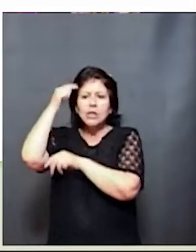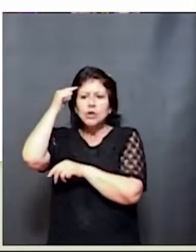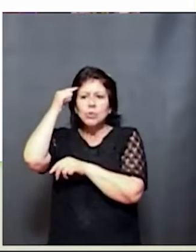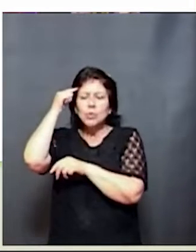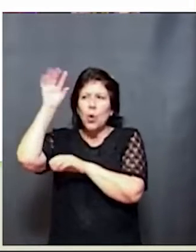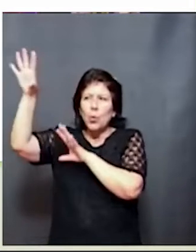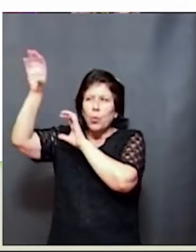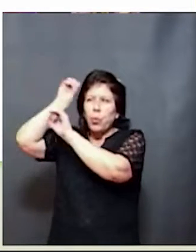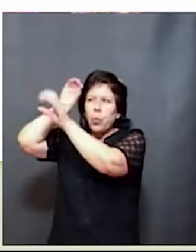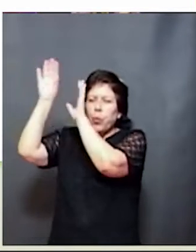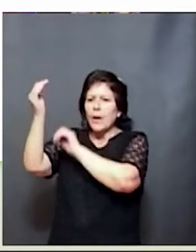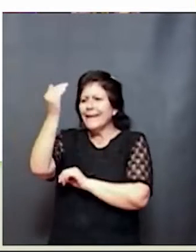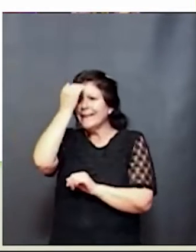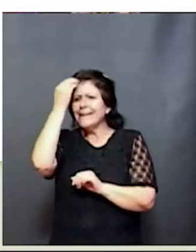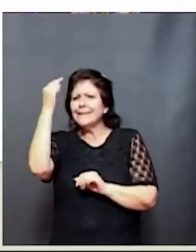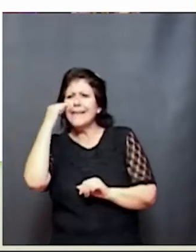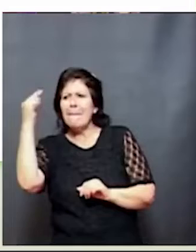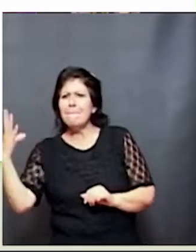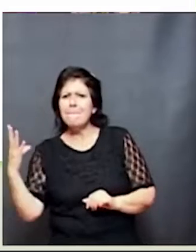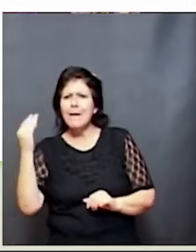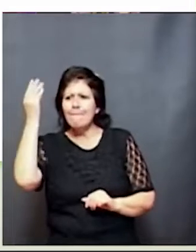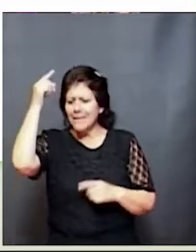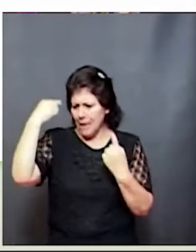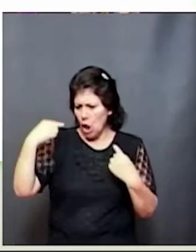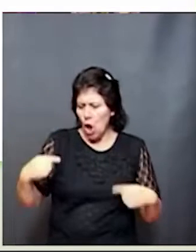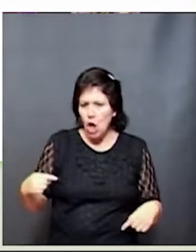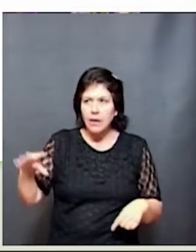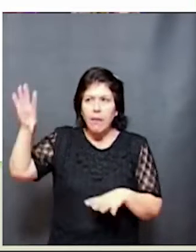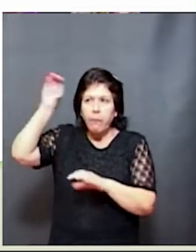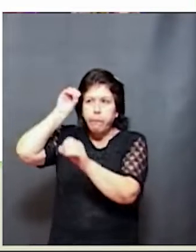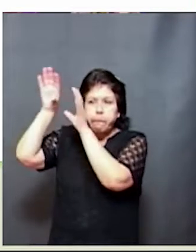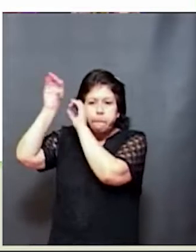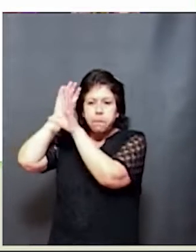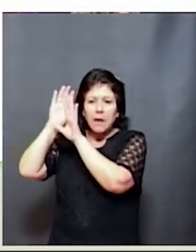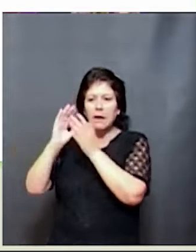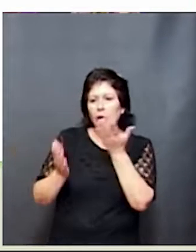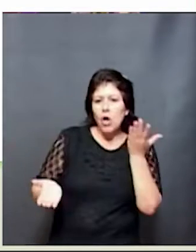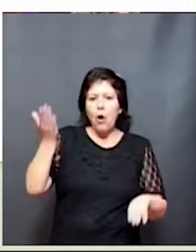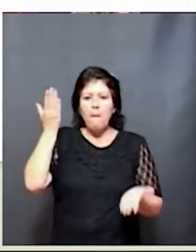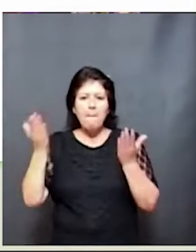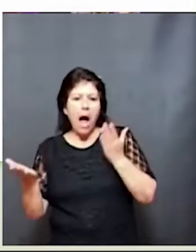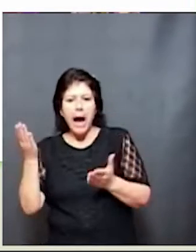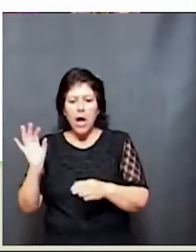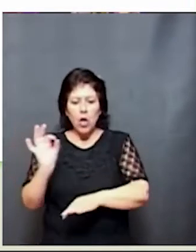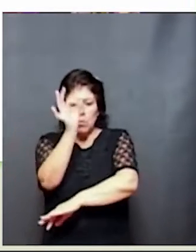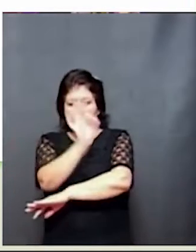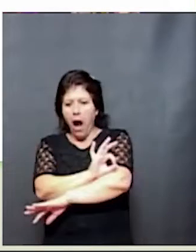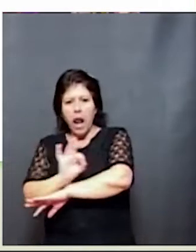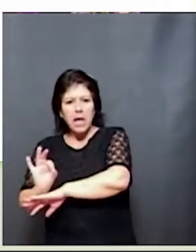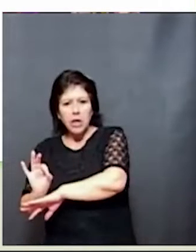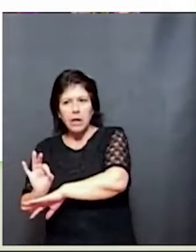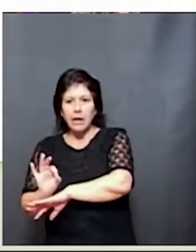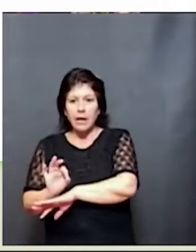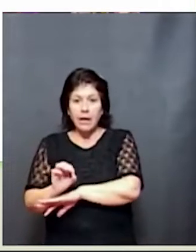menos 15.000 veces más detalles que los planos que un arquitecto utiliza para construirlo. Así que imagínense la capacidad que tiene nuestro